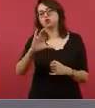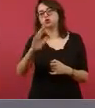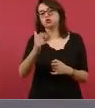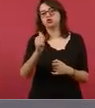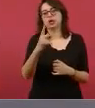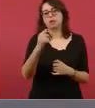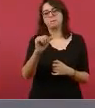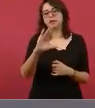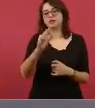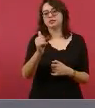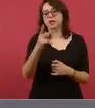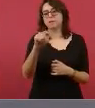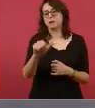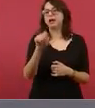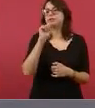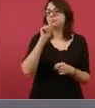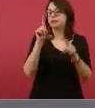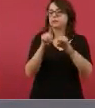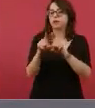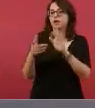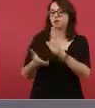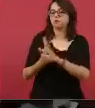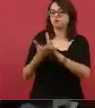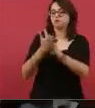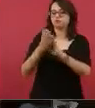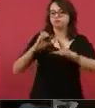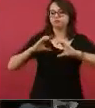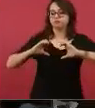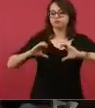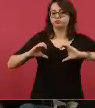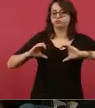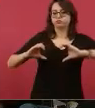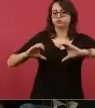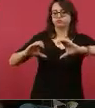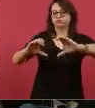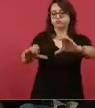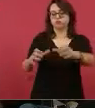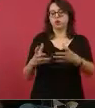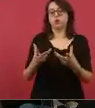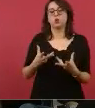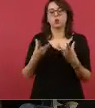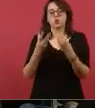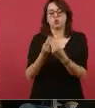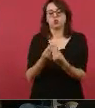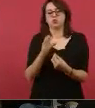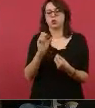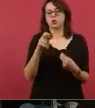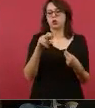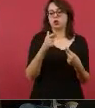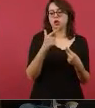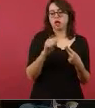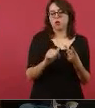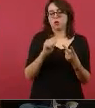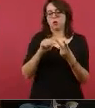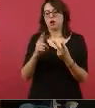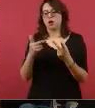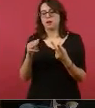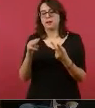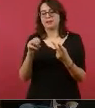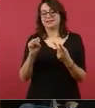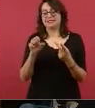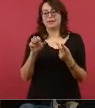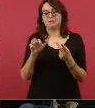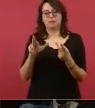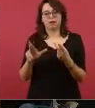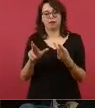de la barra de Nautla. Trabajos realizados por la Secretaría de Marina en coordinación con la Conagua. La inversión total es de